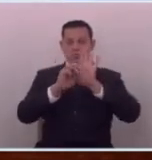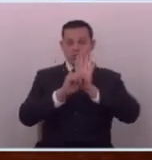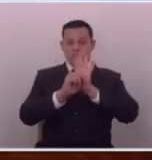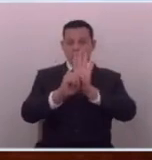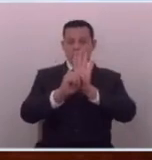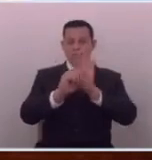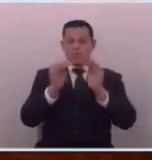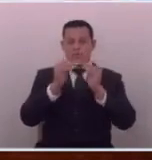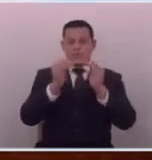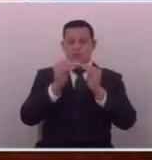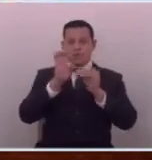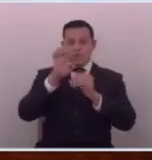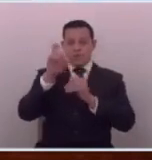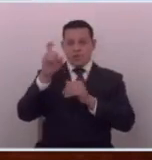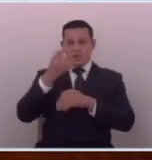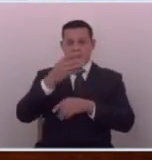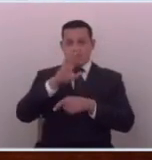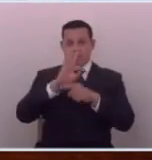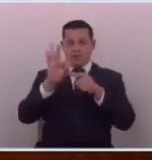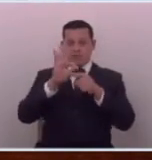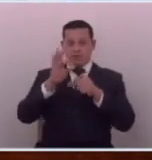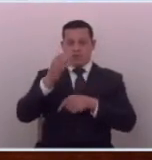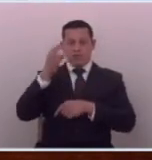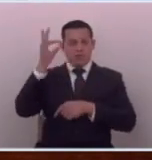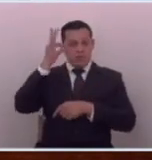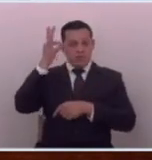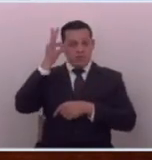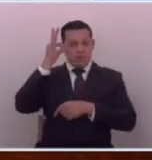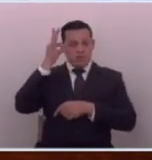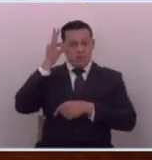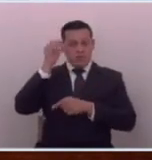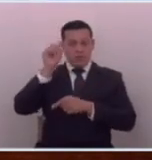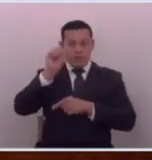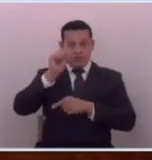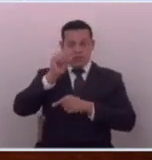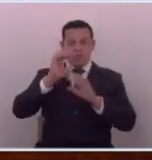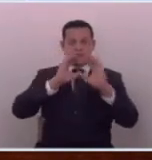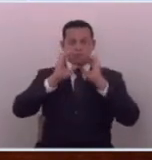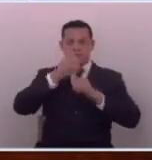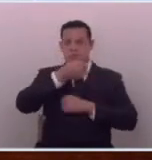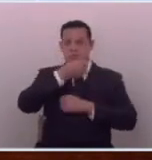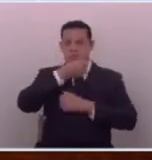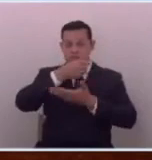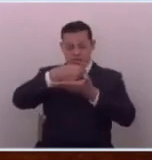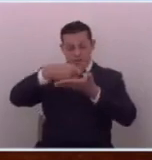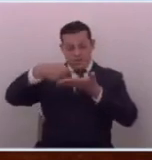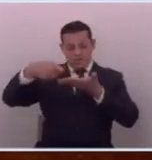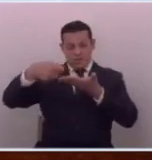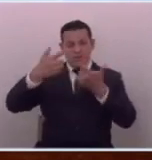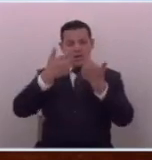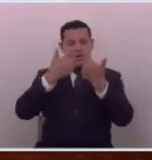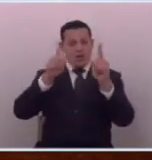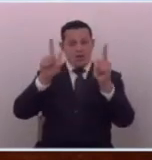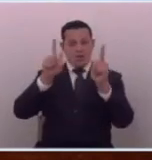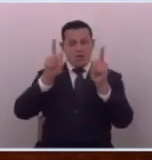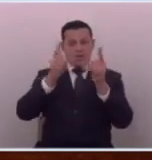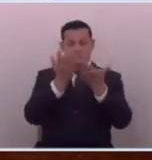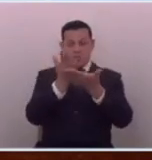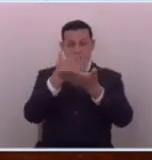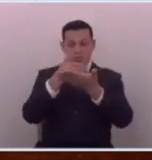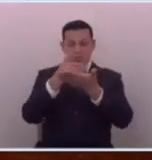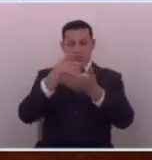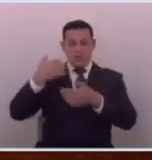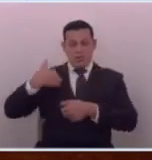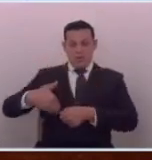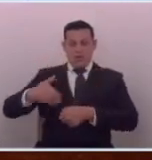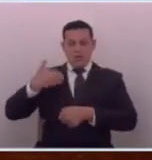un exfuncionario de Mauricio Funes que se prestó periodista también escribe creo libremente en un periódico argentino